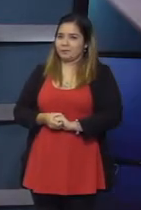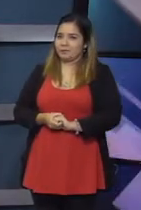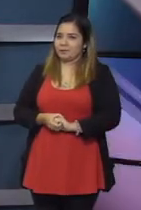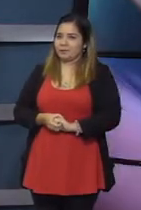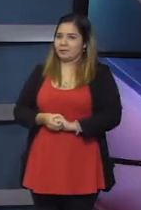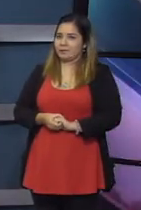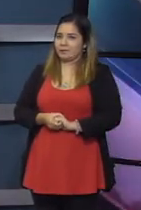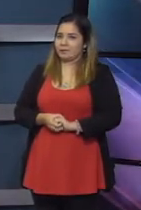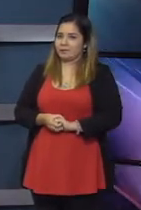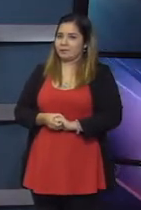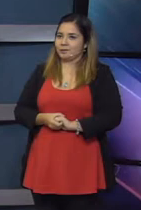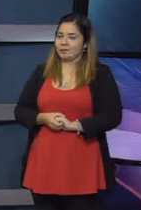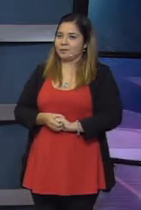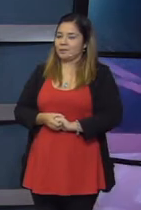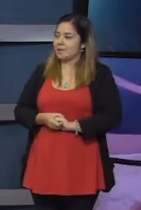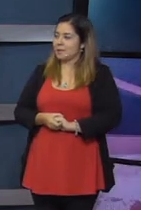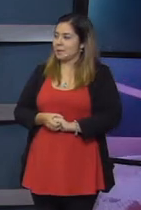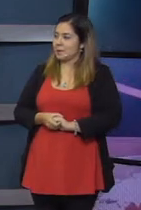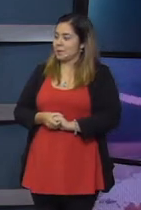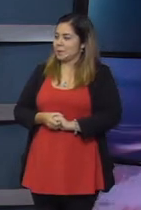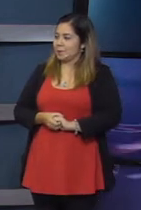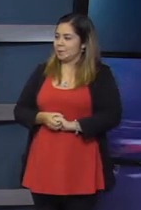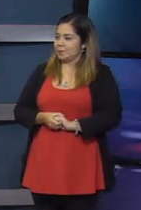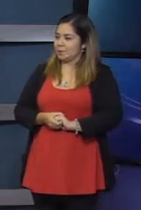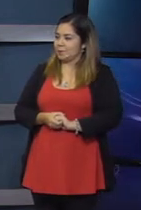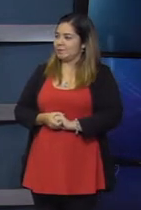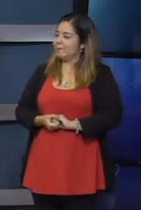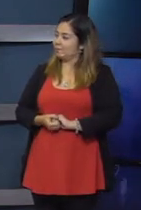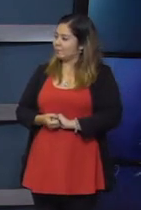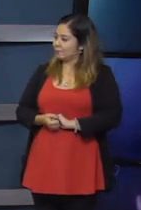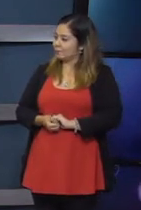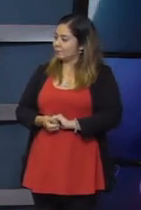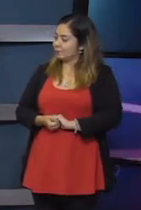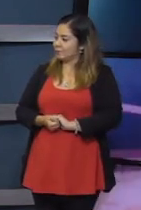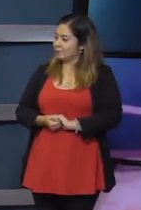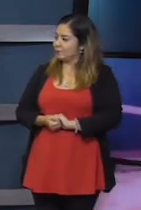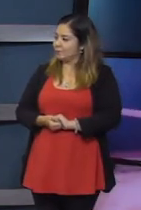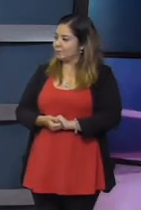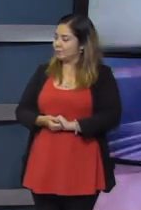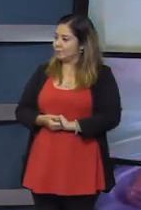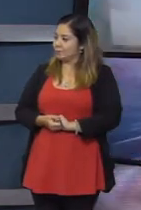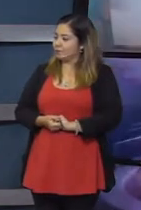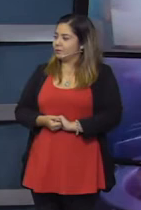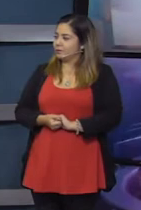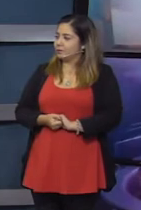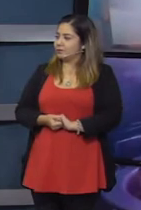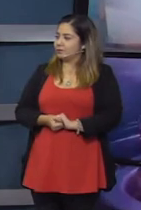toda la audiencia ahí en el piso, ¿no? José Luis, sin duda el tema de